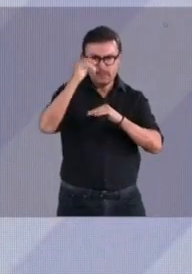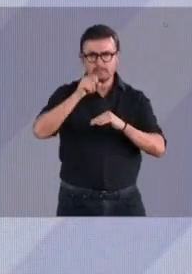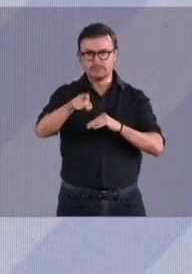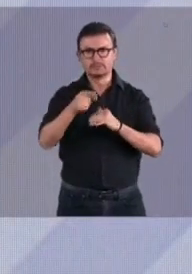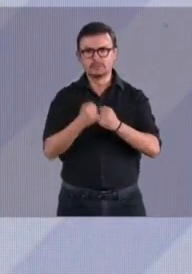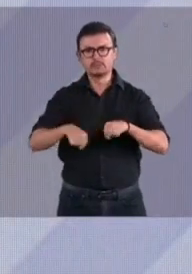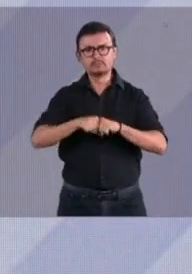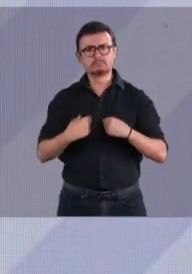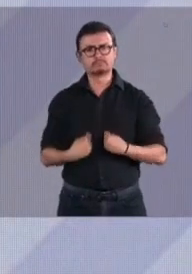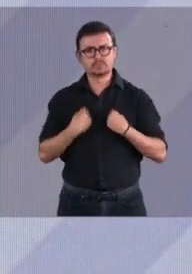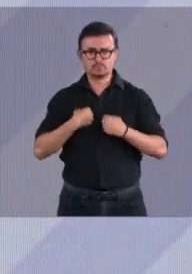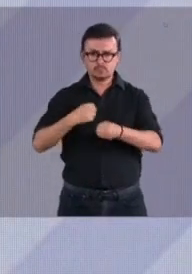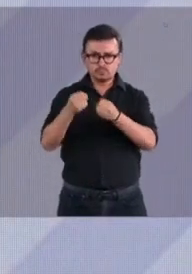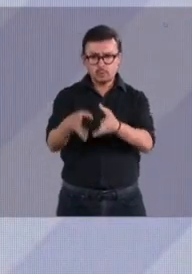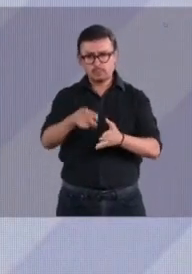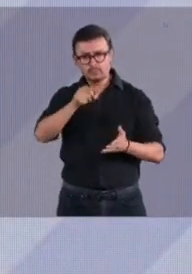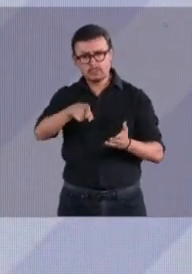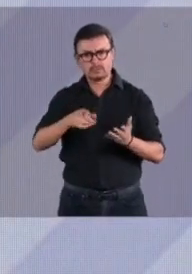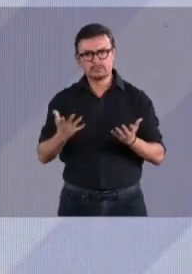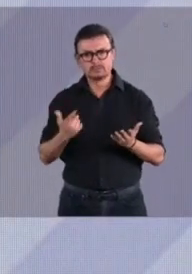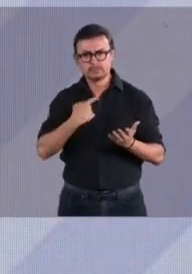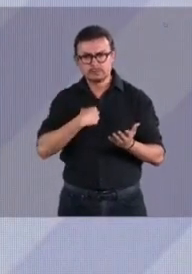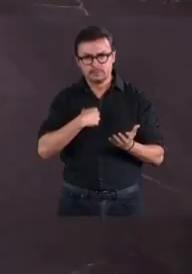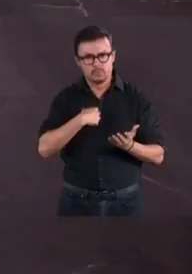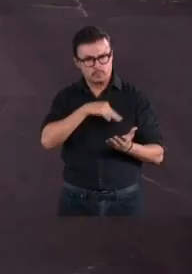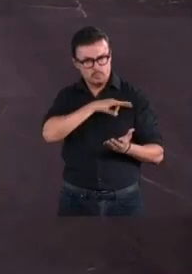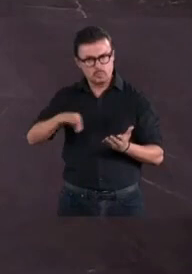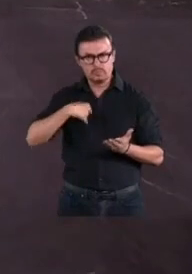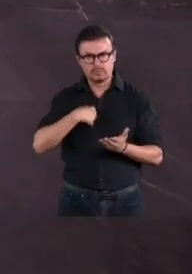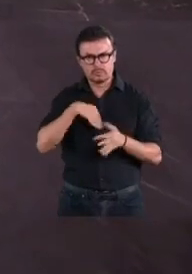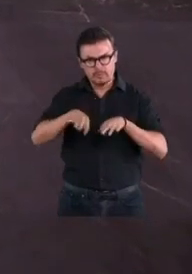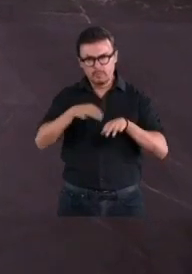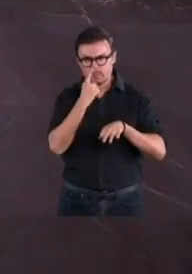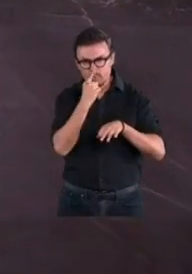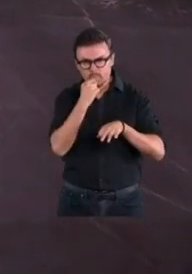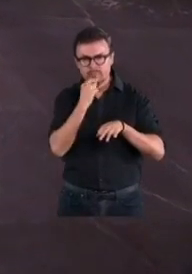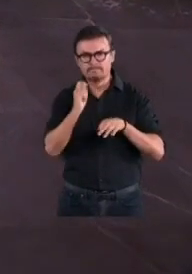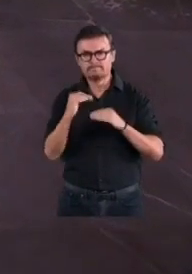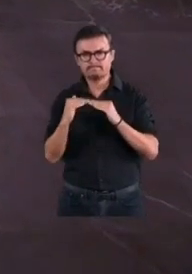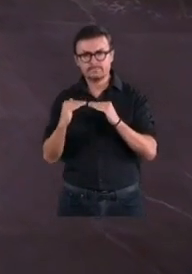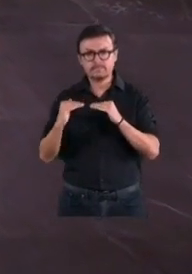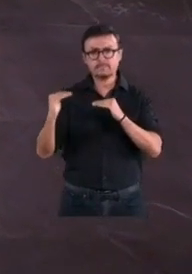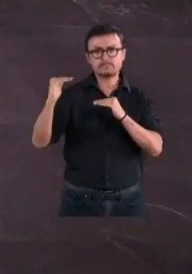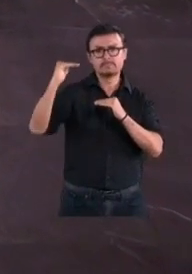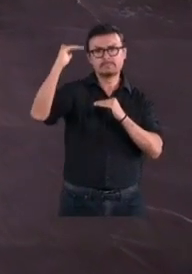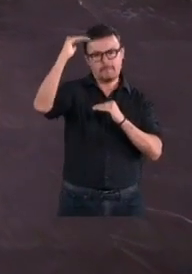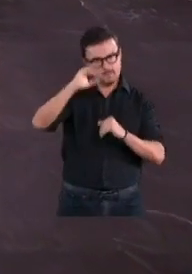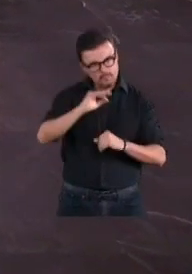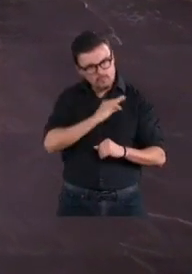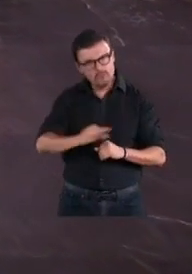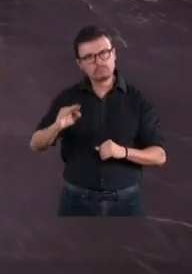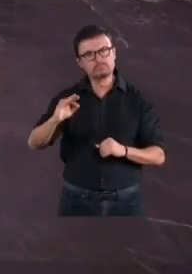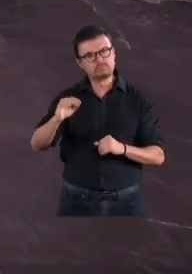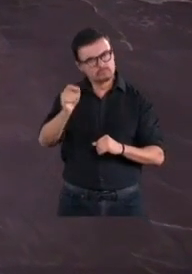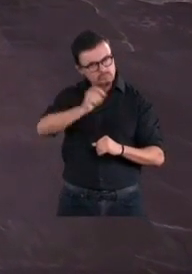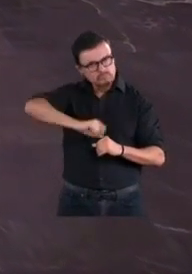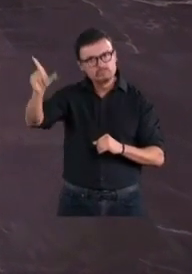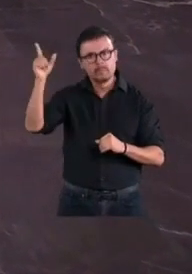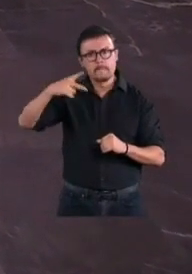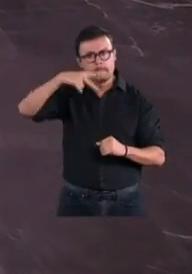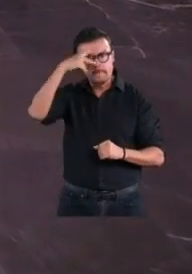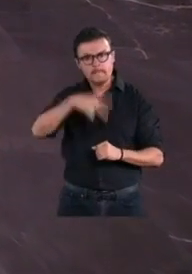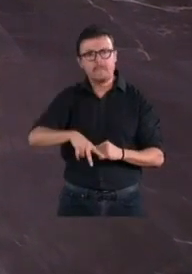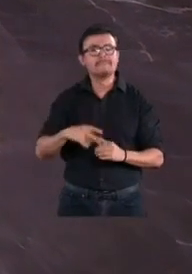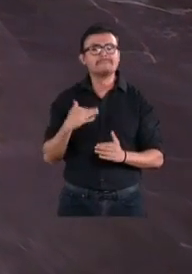darles un horizonte, una carrera policial que les permita tener incentivos para jugarse la vida por nosotros. México necesita un